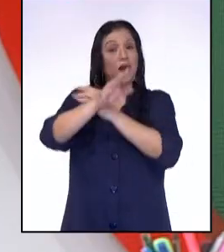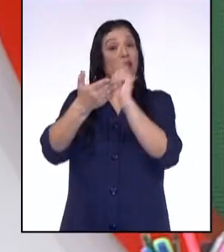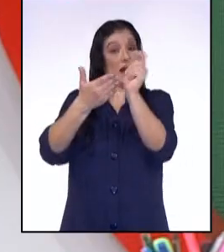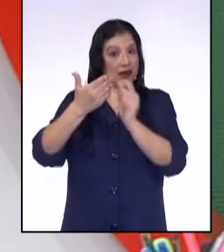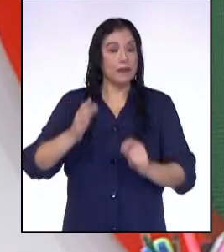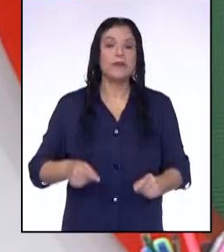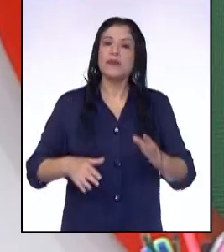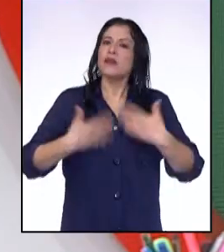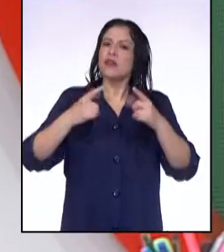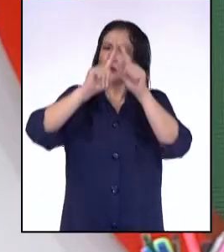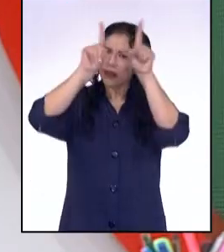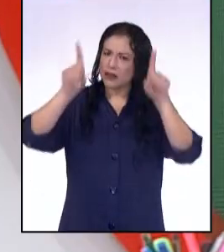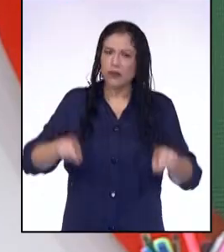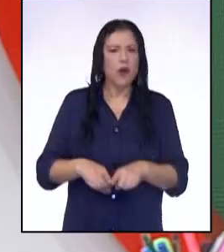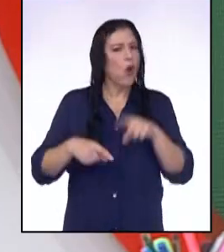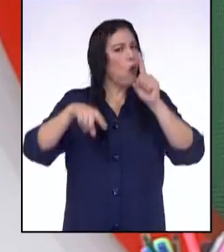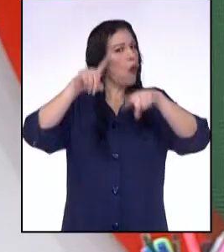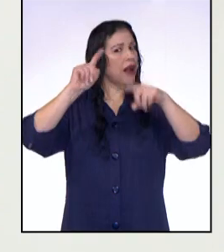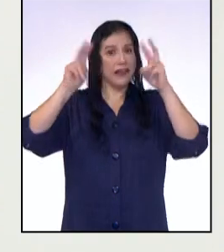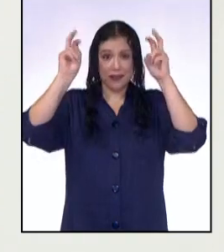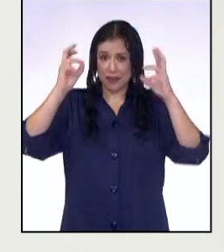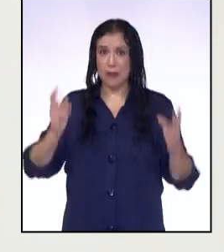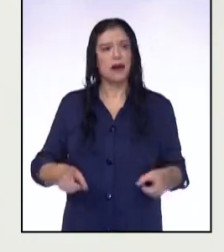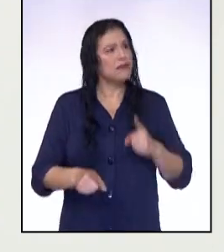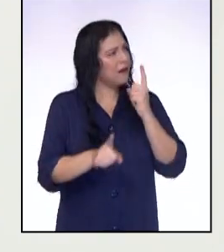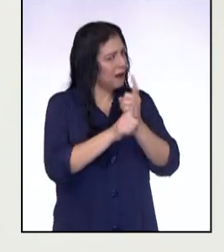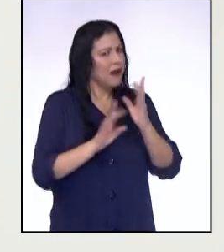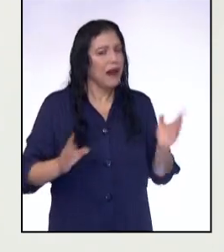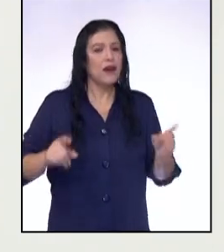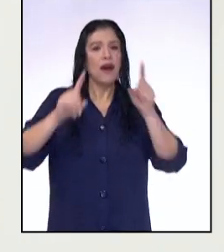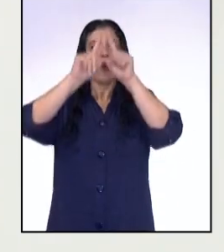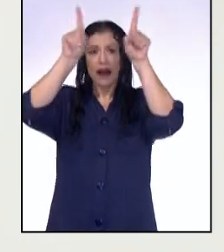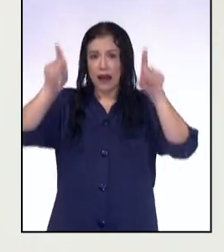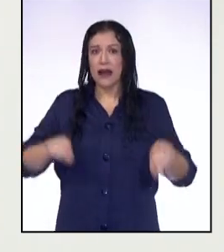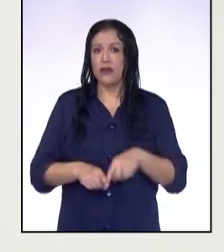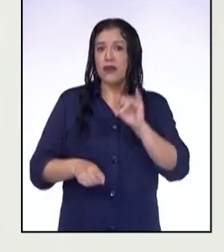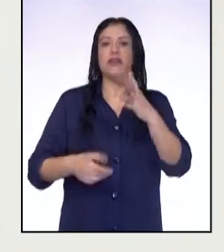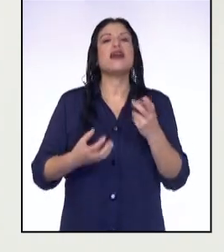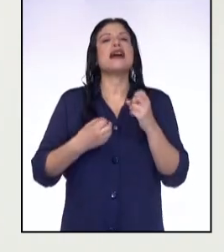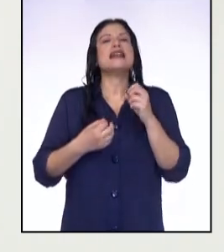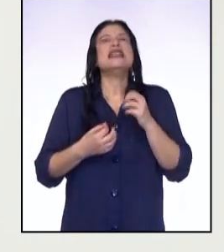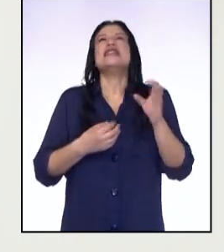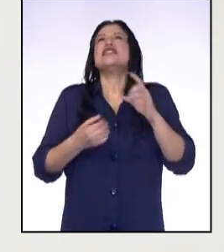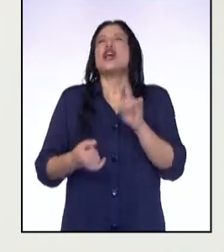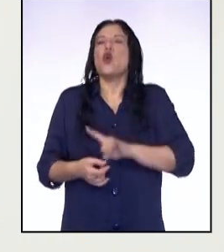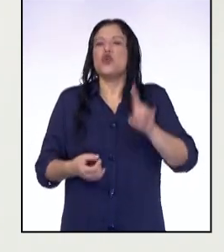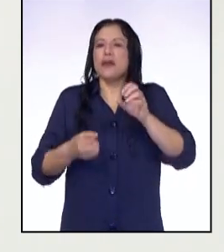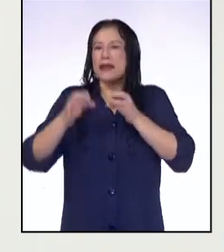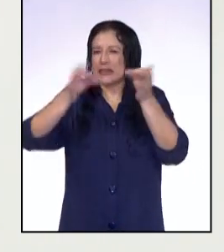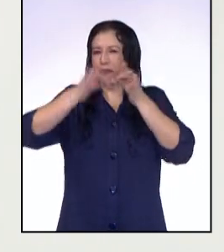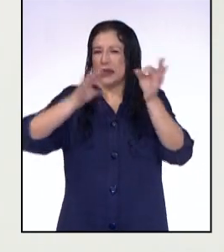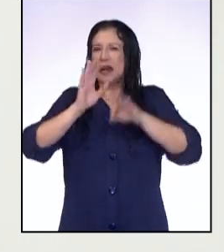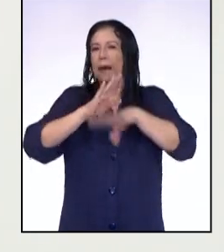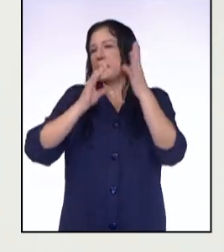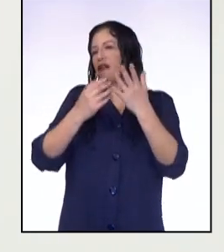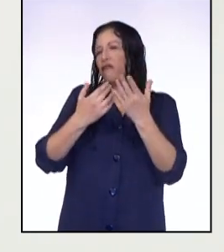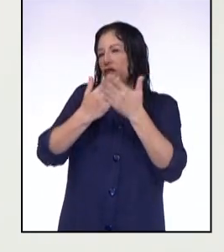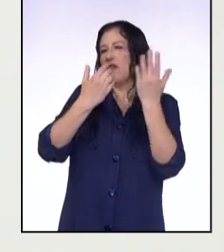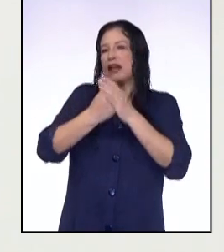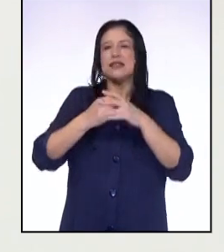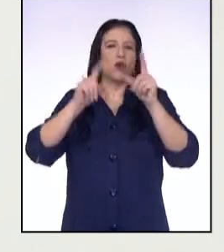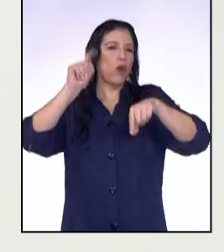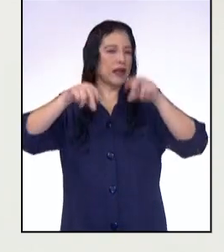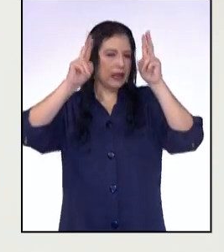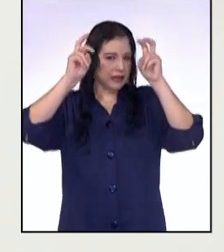¿Se puede hacer infografía sobre cualquier tema? Claro, la infografía sirve para explicar con mayor dinamismo cualquier tema. No